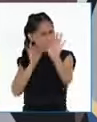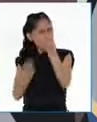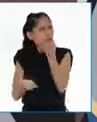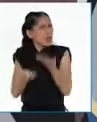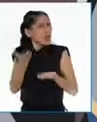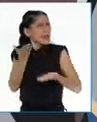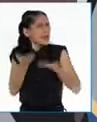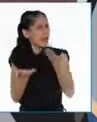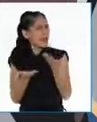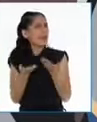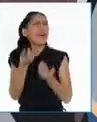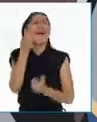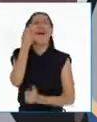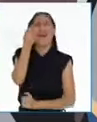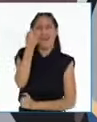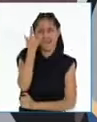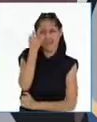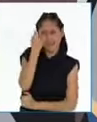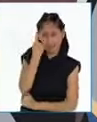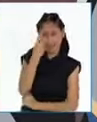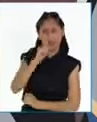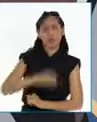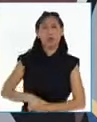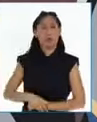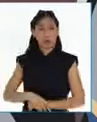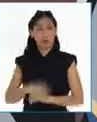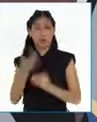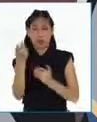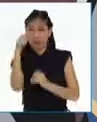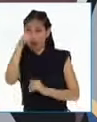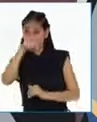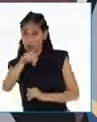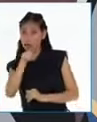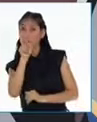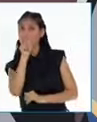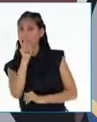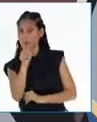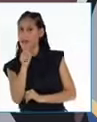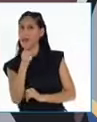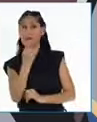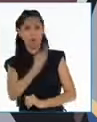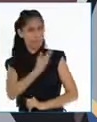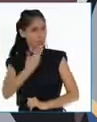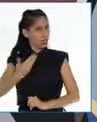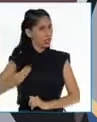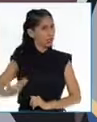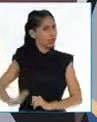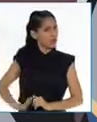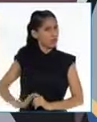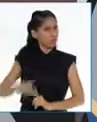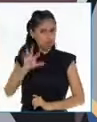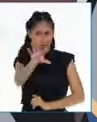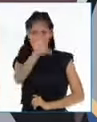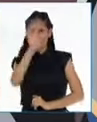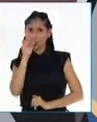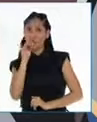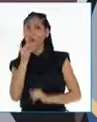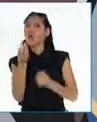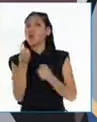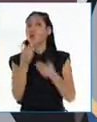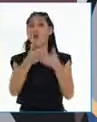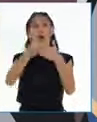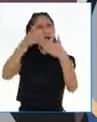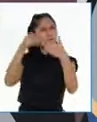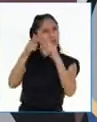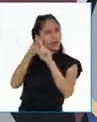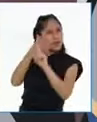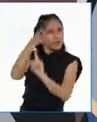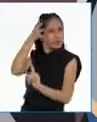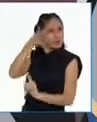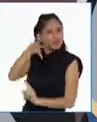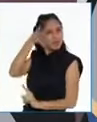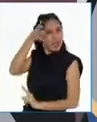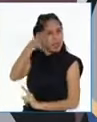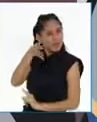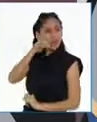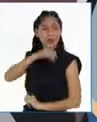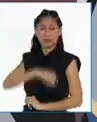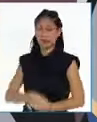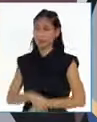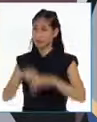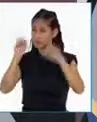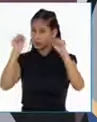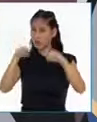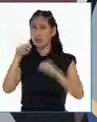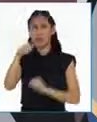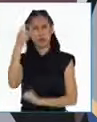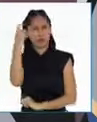entendimos que se eligen a las personas que serán nuestras autoridades. Pero, ¿qué más? Piensen en esto. En las elecciones,